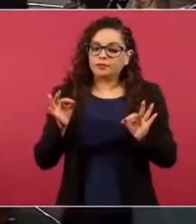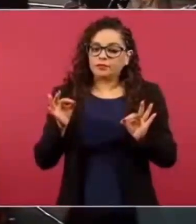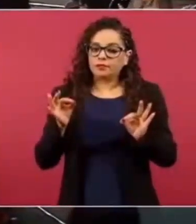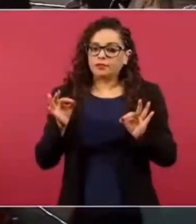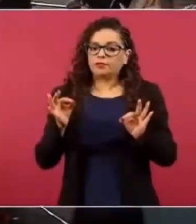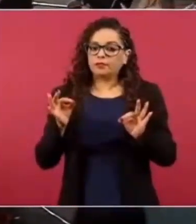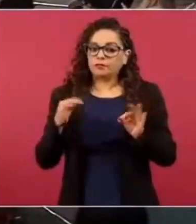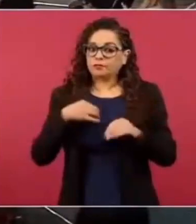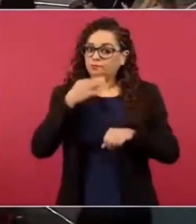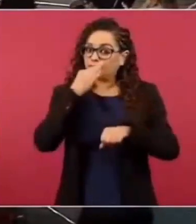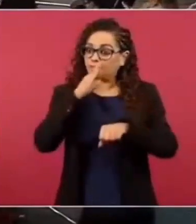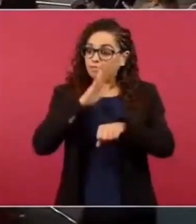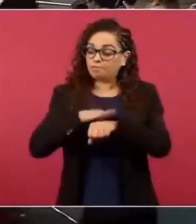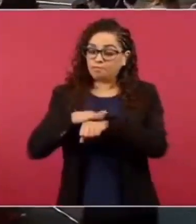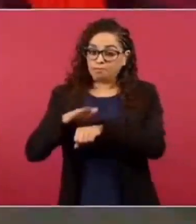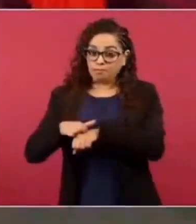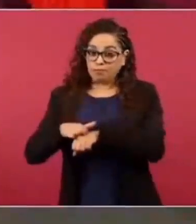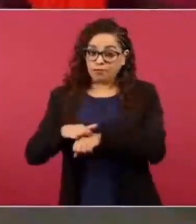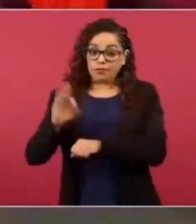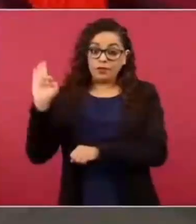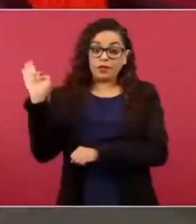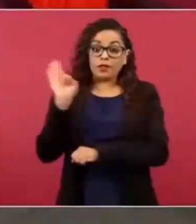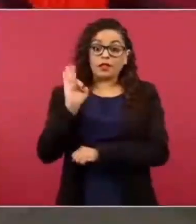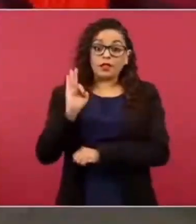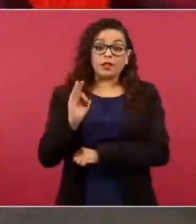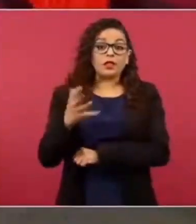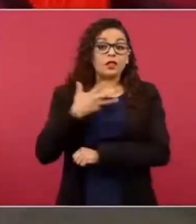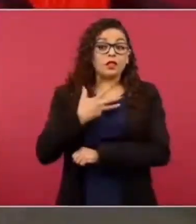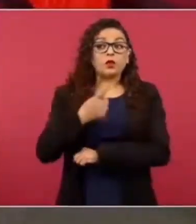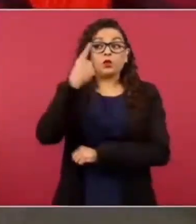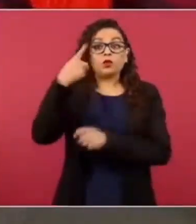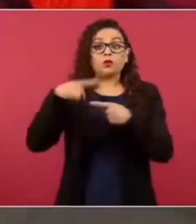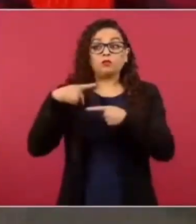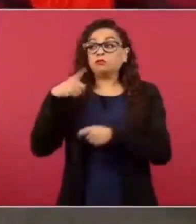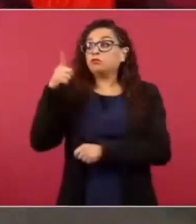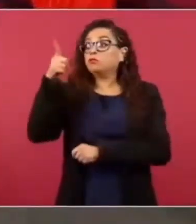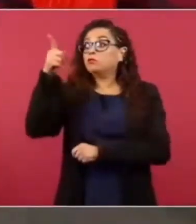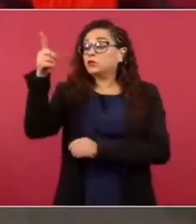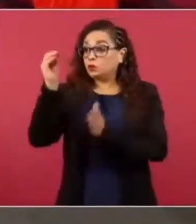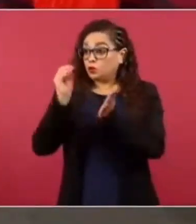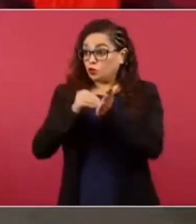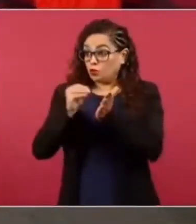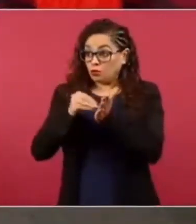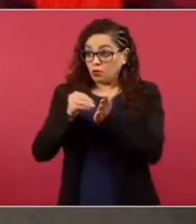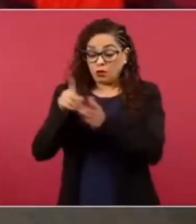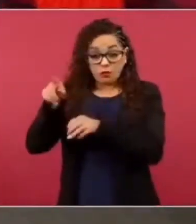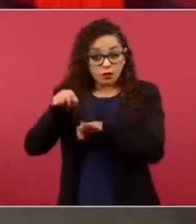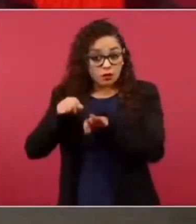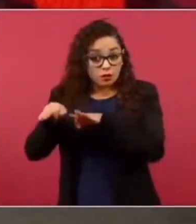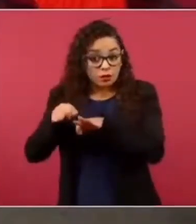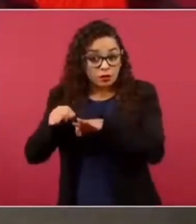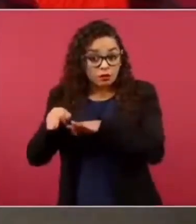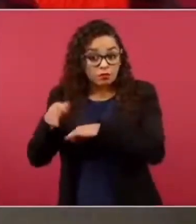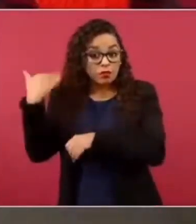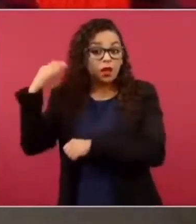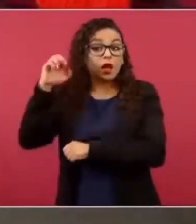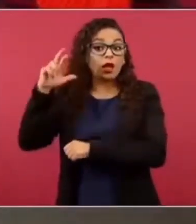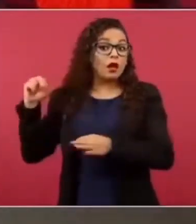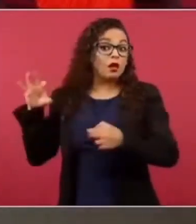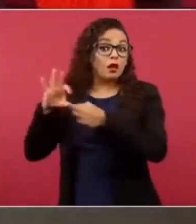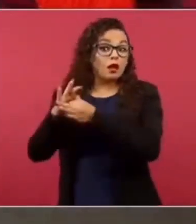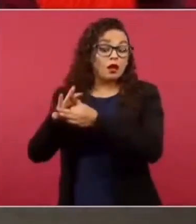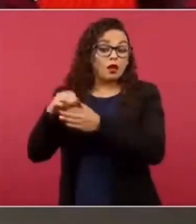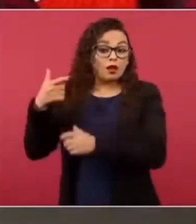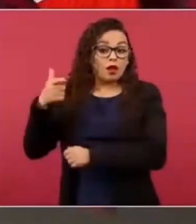queda alguien por ahí, pues sigue vigente la instrucción